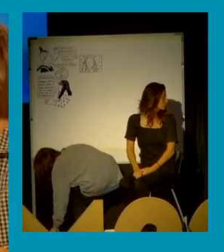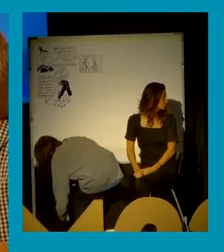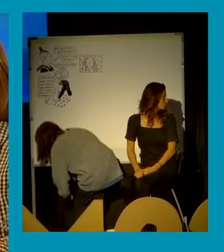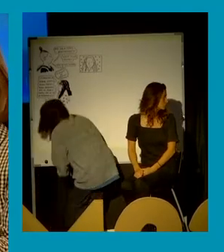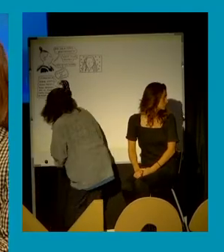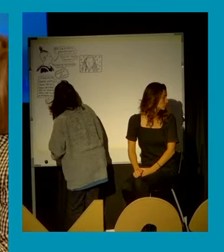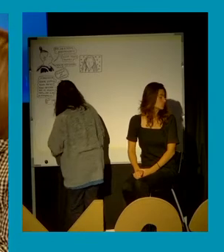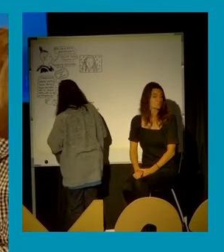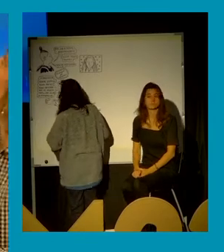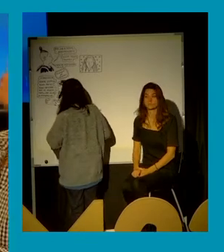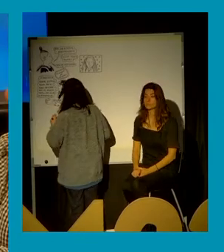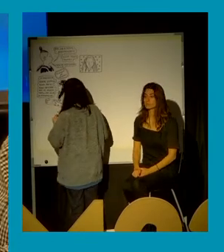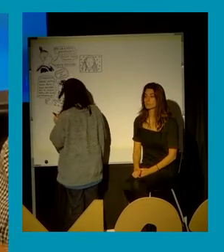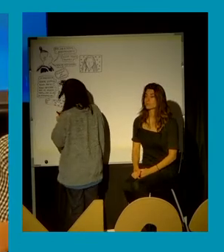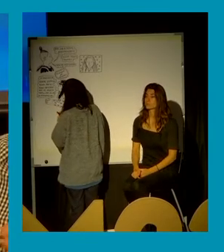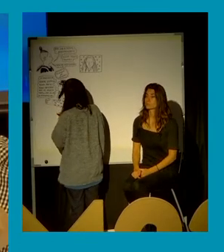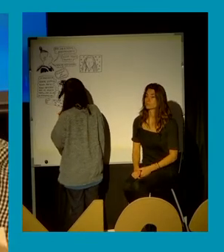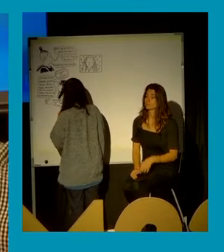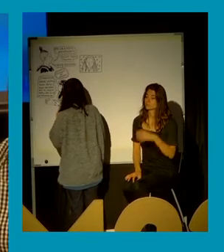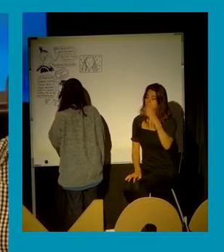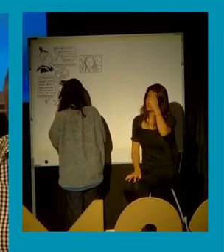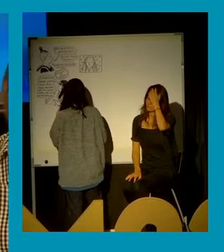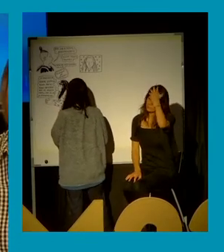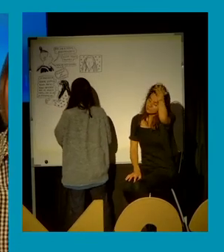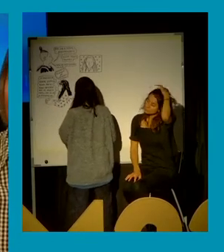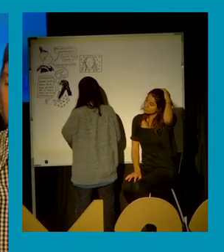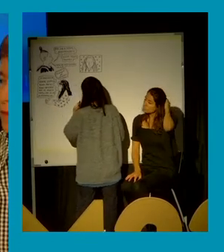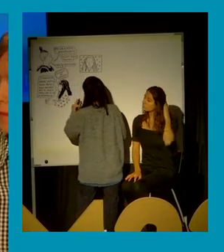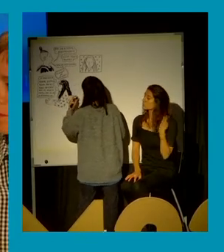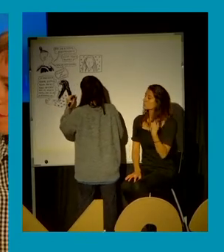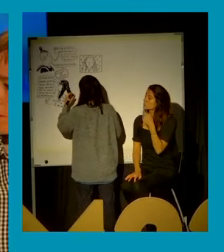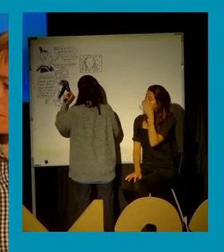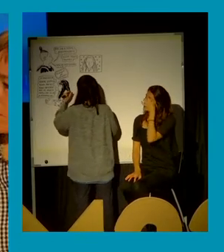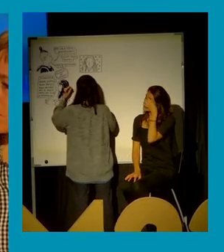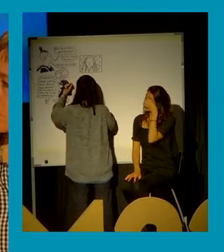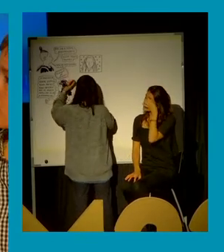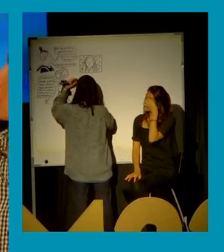Pensaba que estaba, ¿le pone? Bueno.